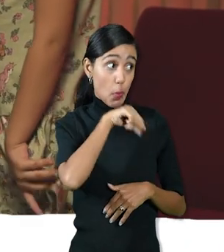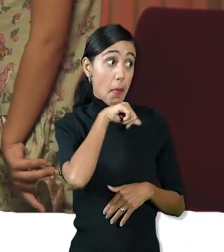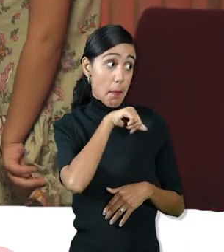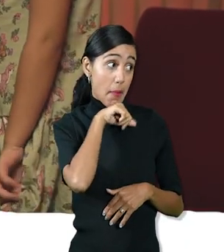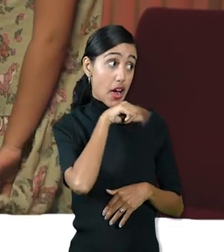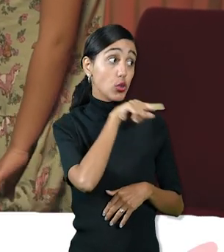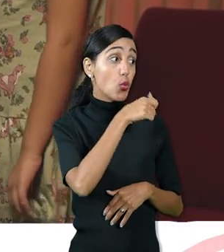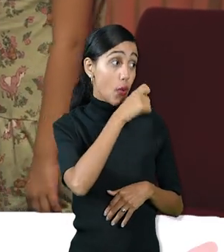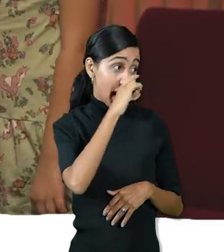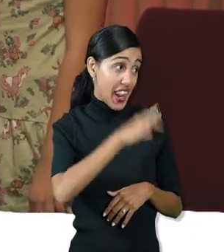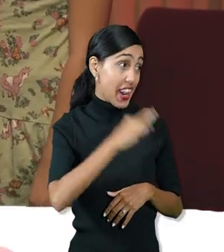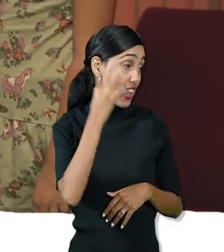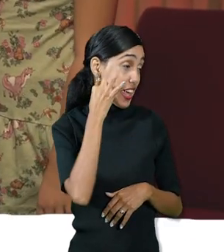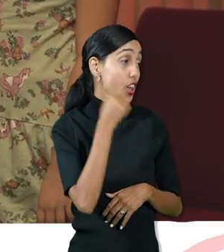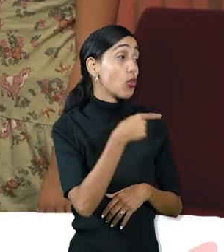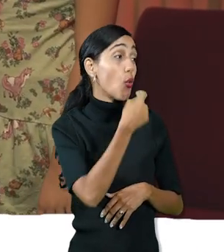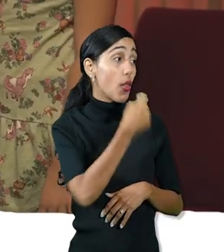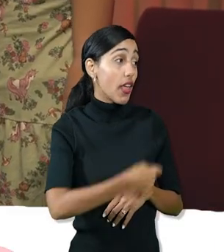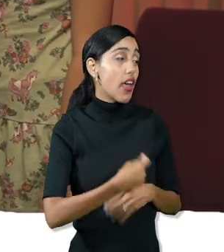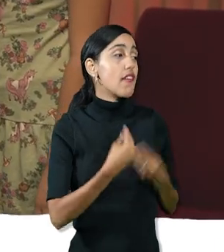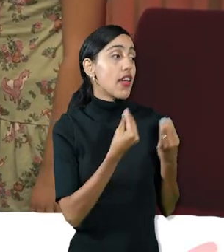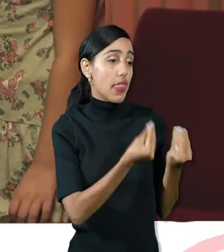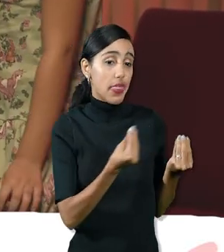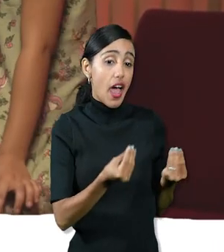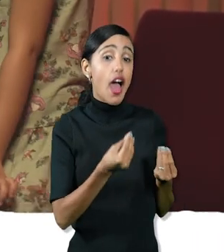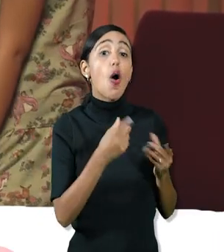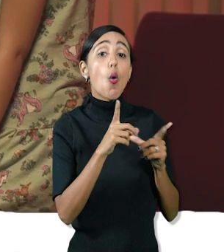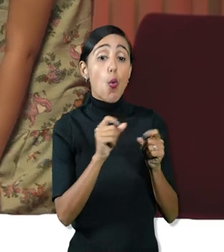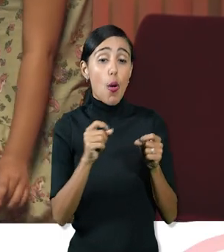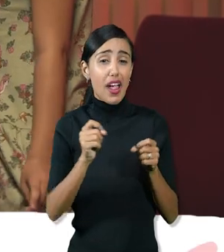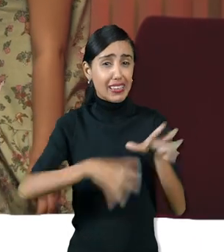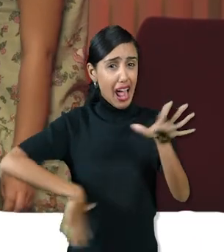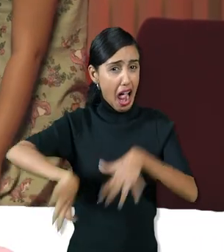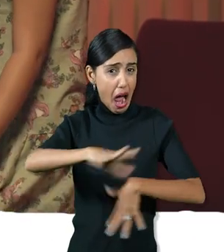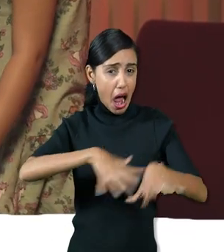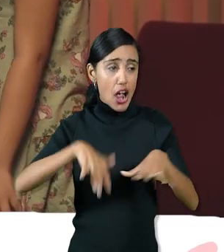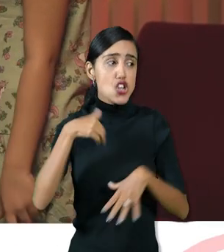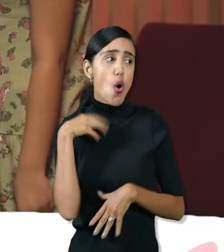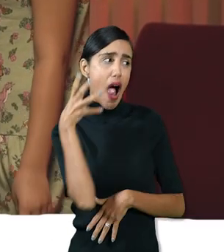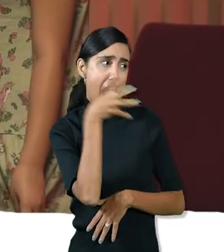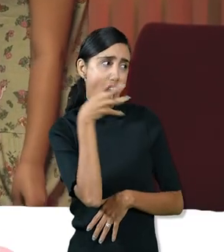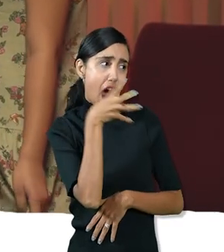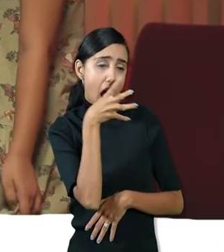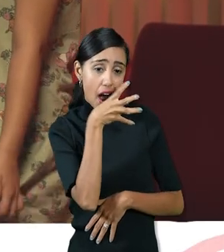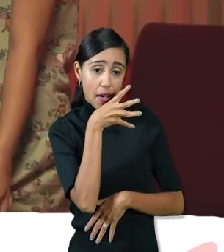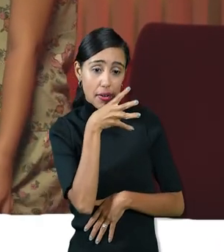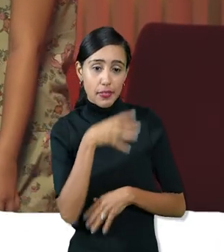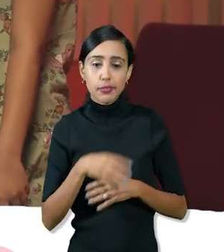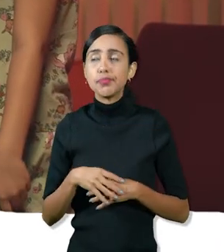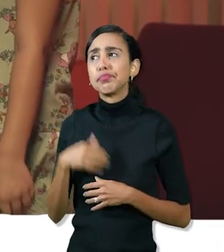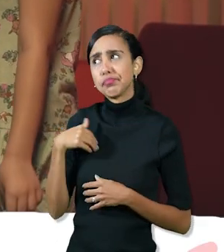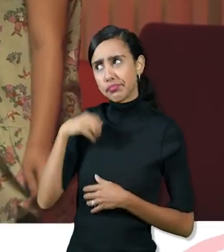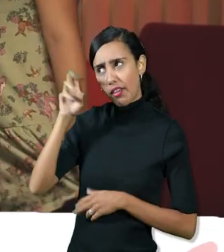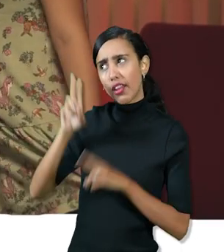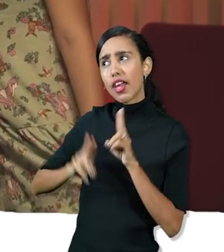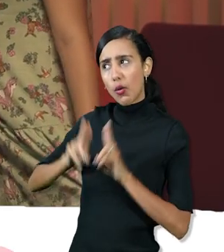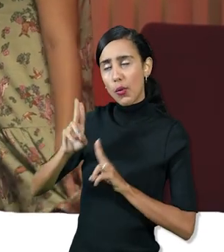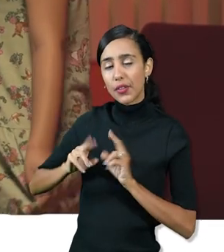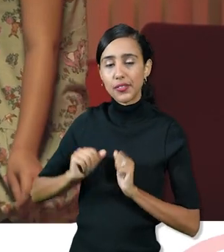y tú eres la niña tú tienes que regar estos juguetes y yo te voy a regañar ¿Te acuerdo?